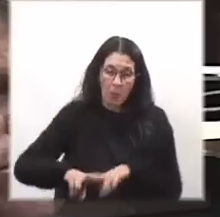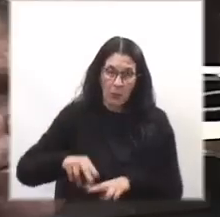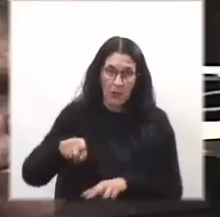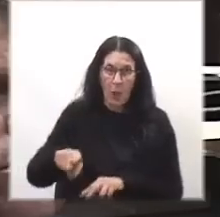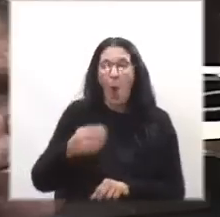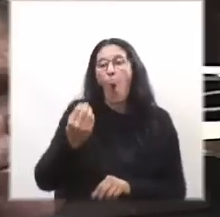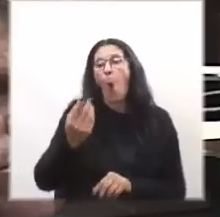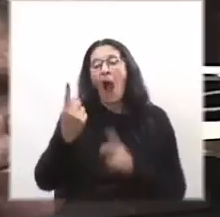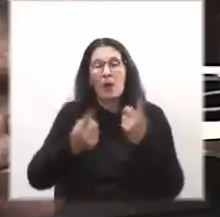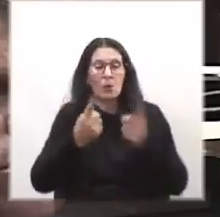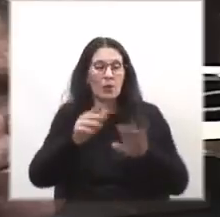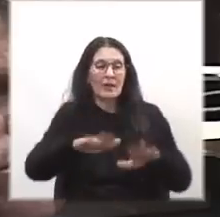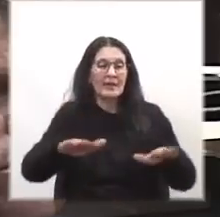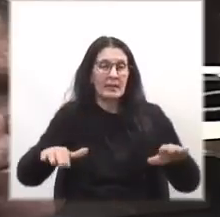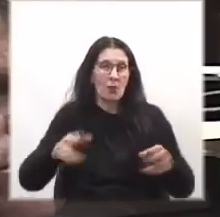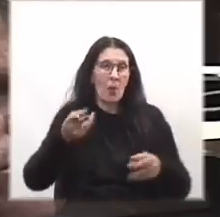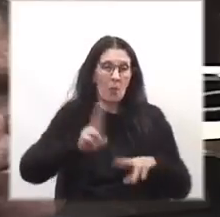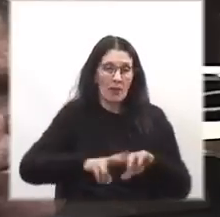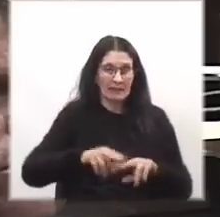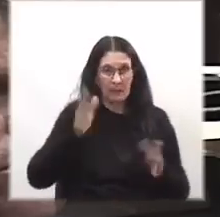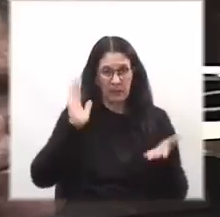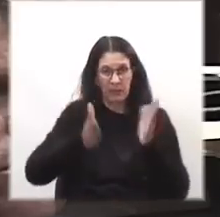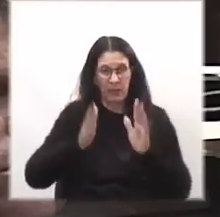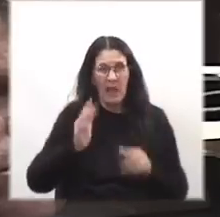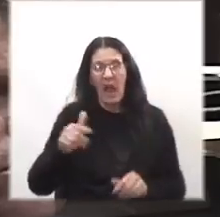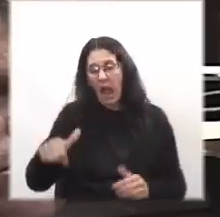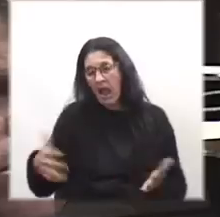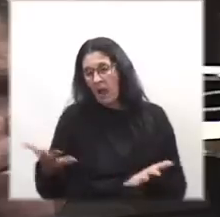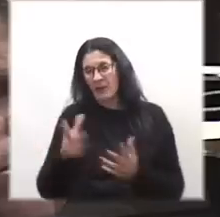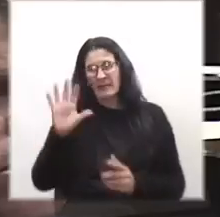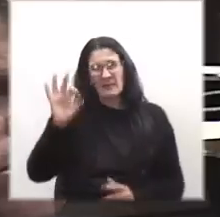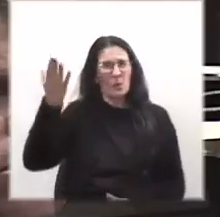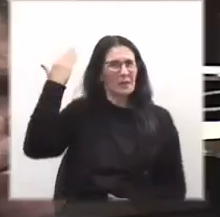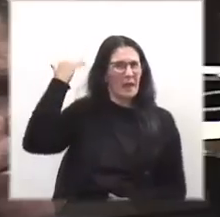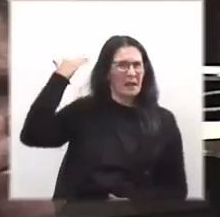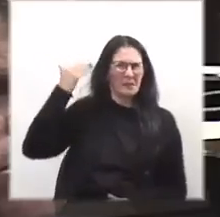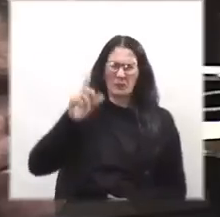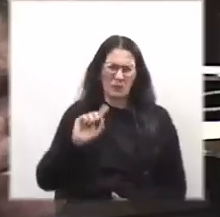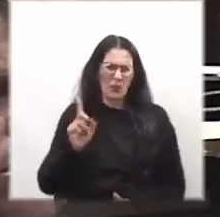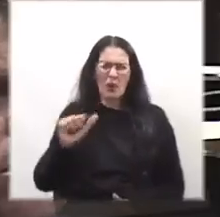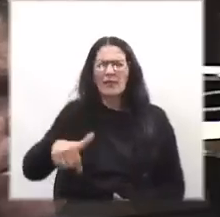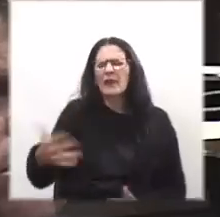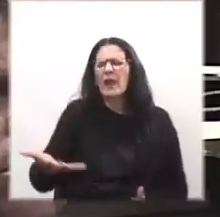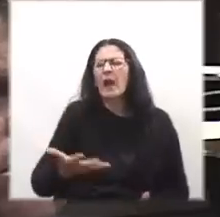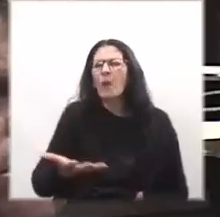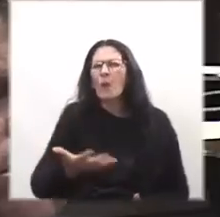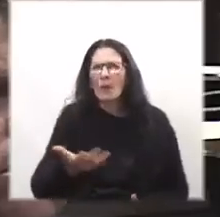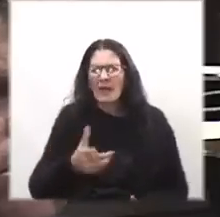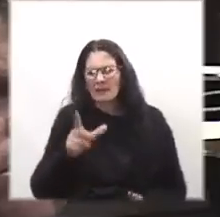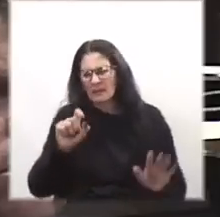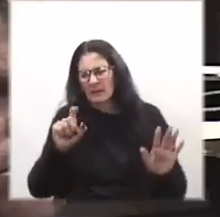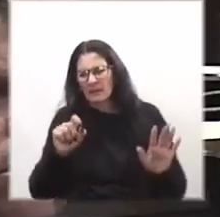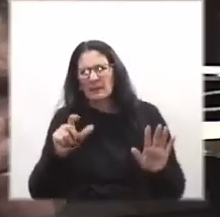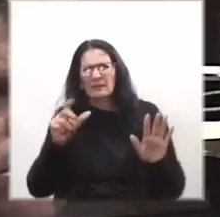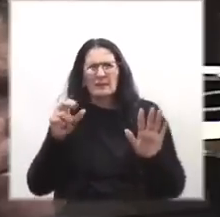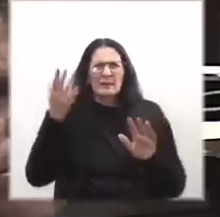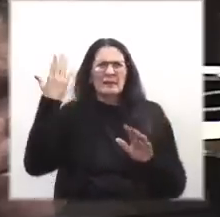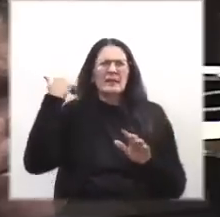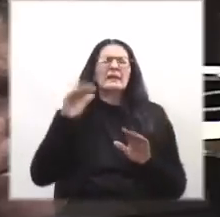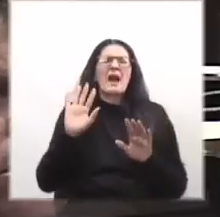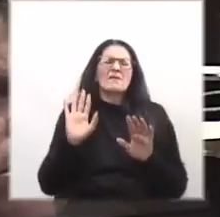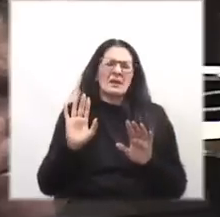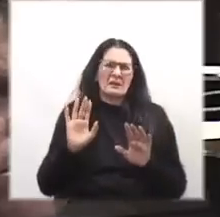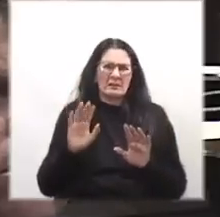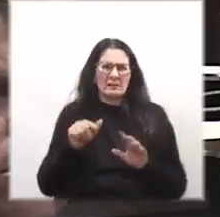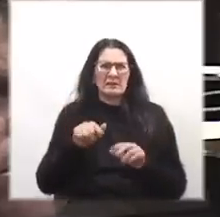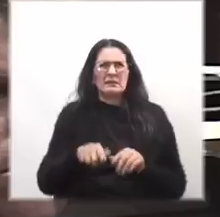todos esos niños muertos con tortura ahora acá no de hace 50 años que buscamos hace 50 años atrás 60, 70 al Férez que estaban en un portón